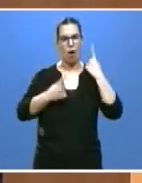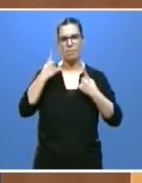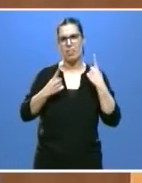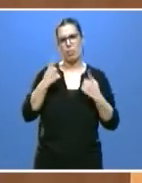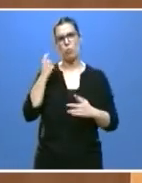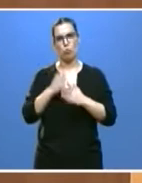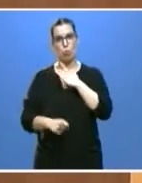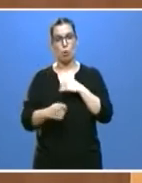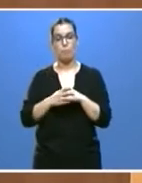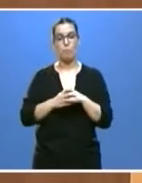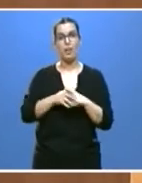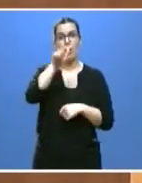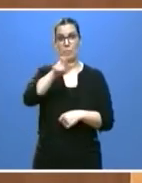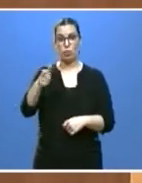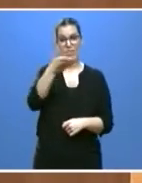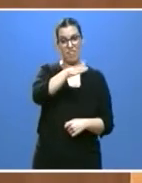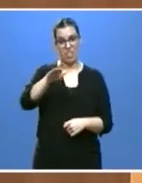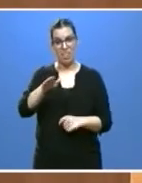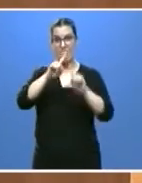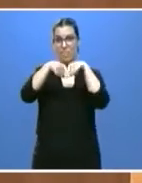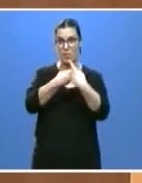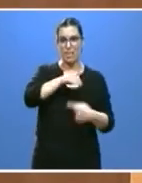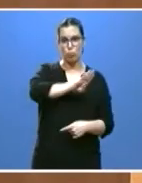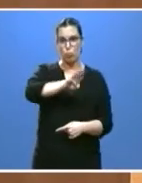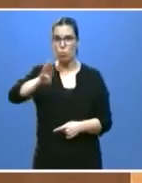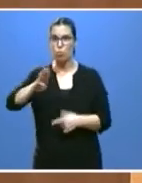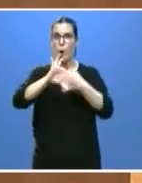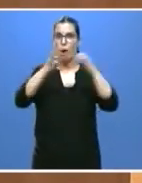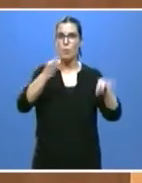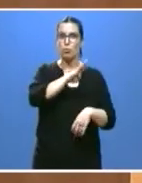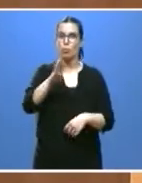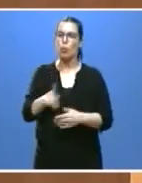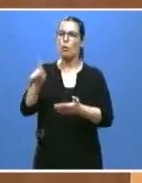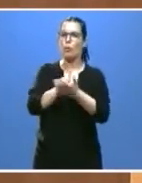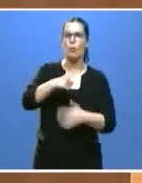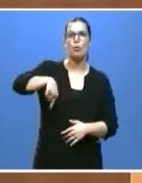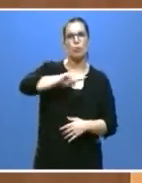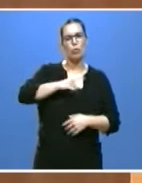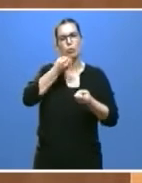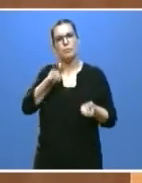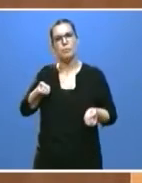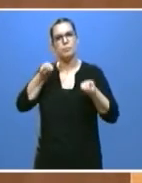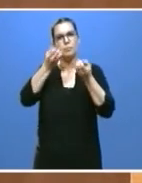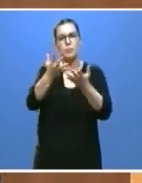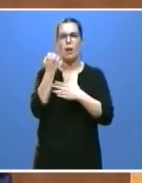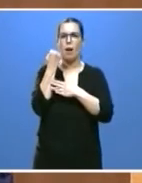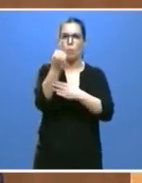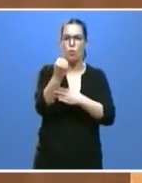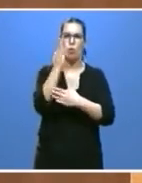sus familiares y amigos les enviamos una vez más todo nuestro cariño, apoyo y solidaridad.